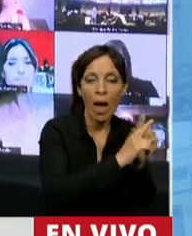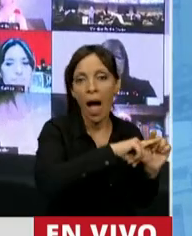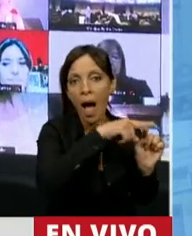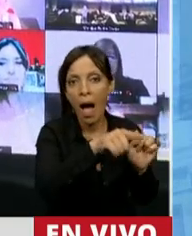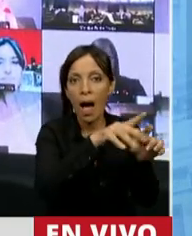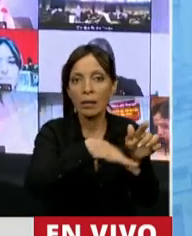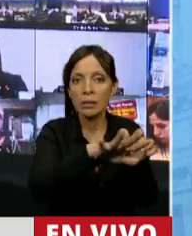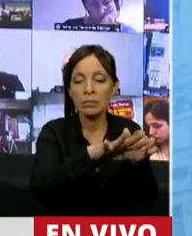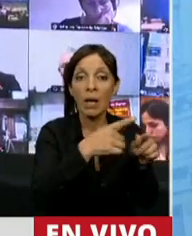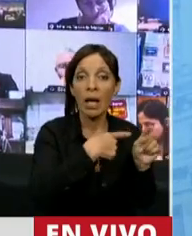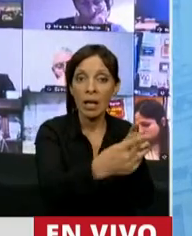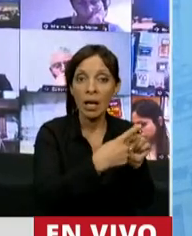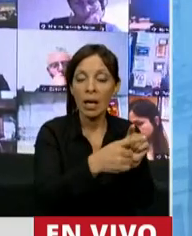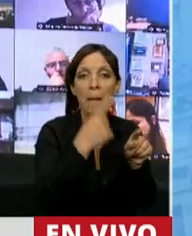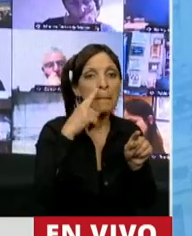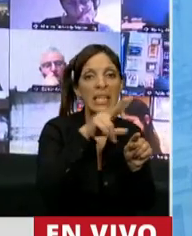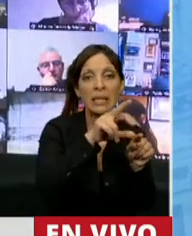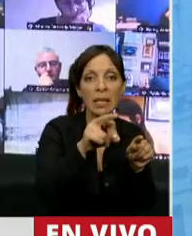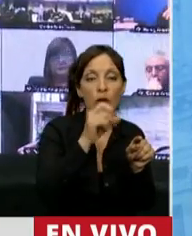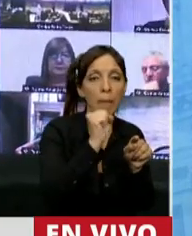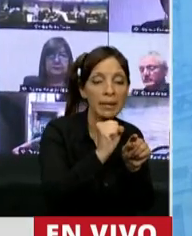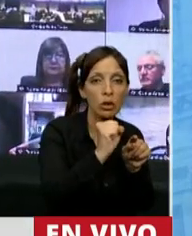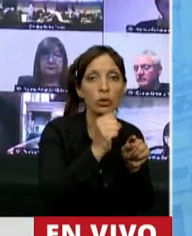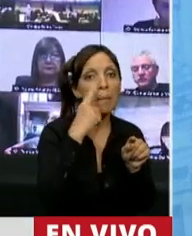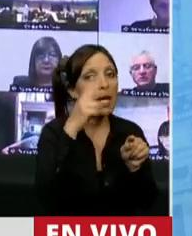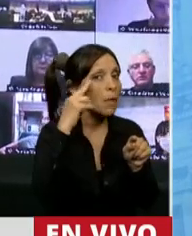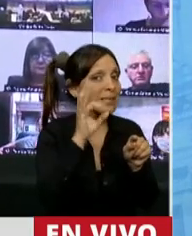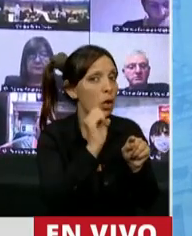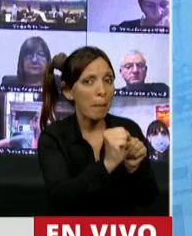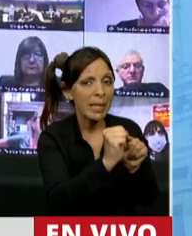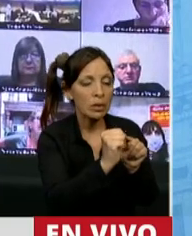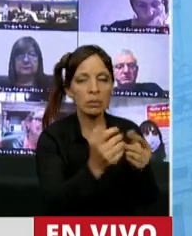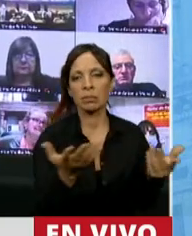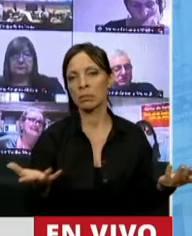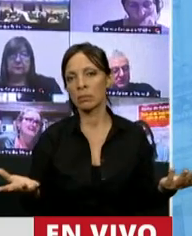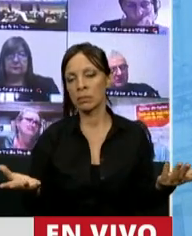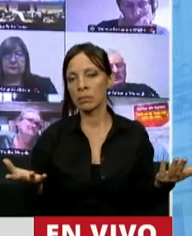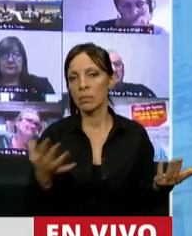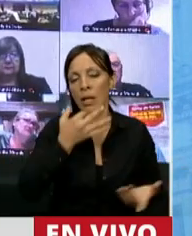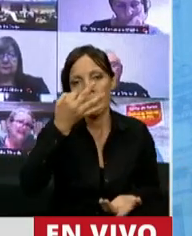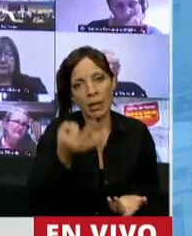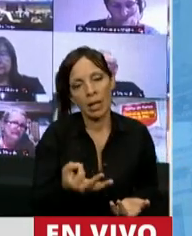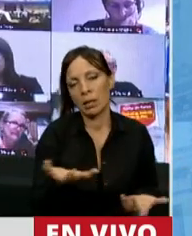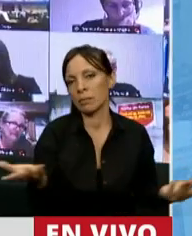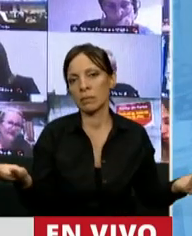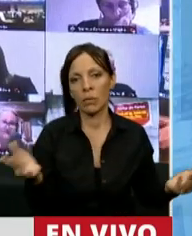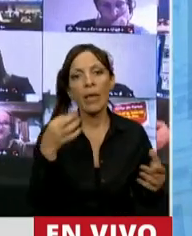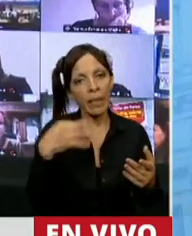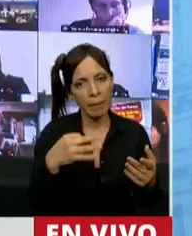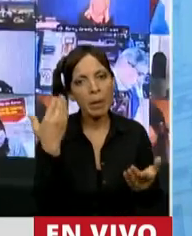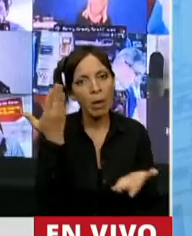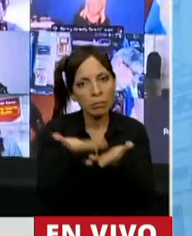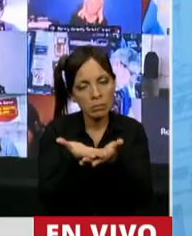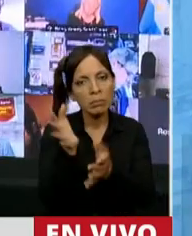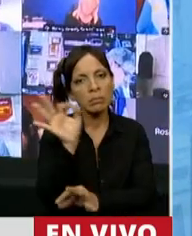varía entre 1.300 pesos y 1.900 pesos. Señor Presidente, la verdad sometamos este proyecto a